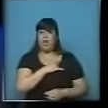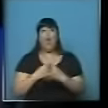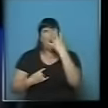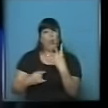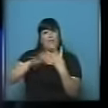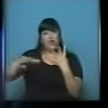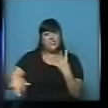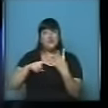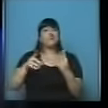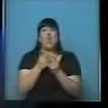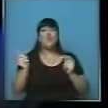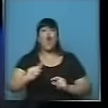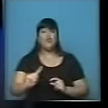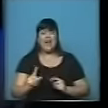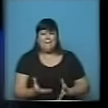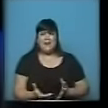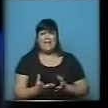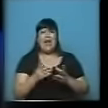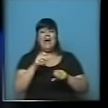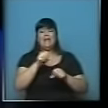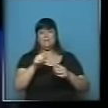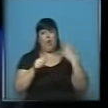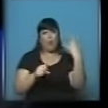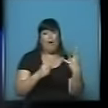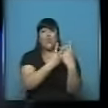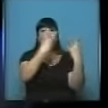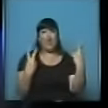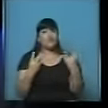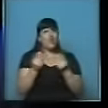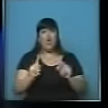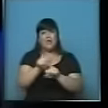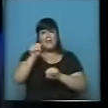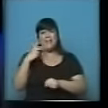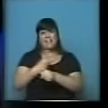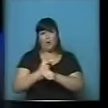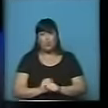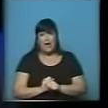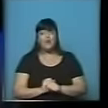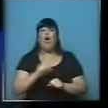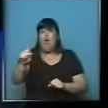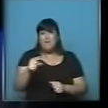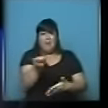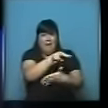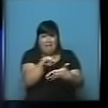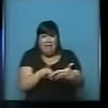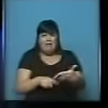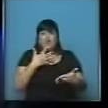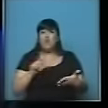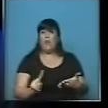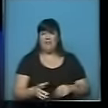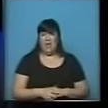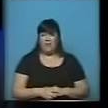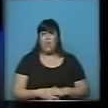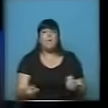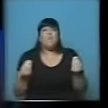4 chicos no terminan en el secundario y uno solo comprende textos, con lo cual uno solo de cada 4 puede cursar una carrera universitaria. ¿Y por qué?